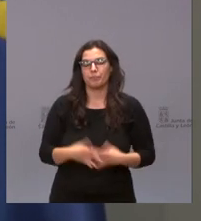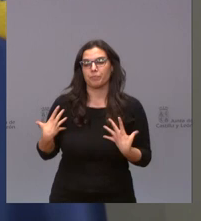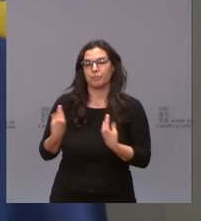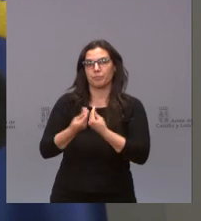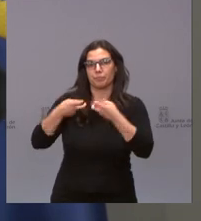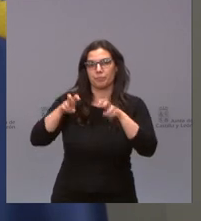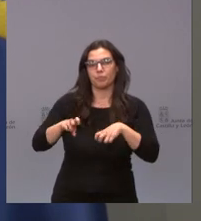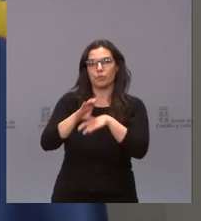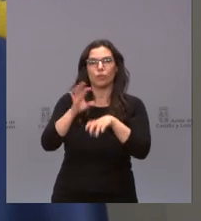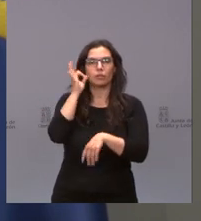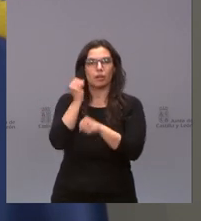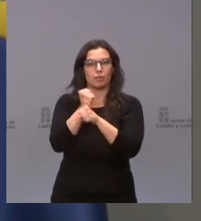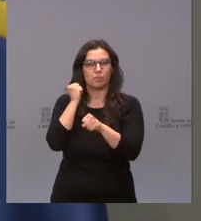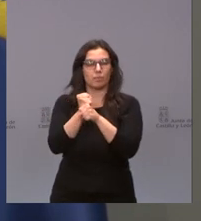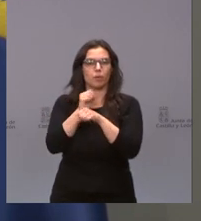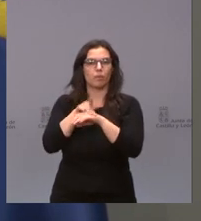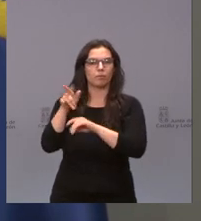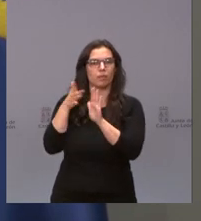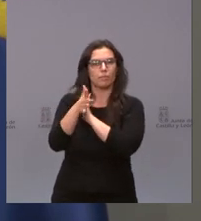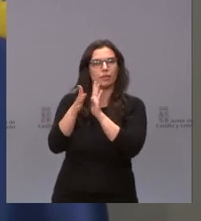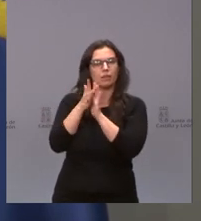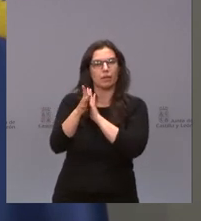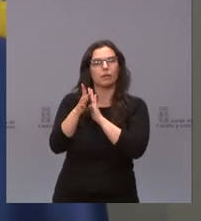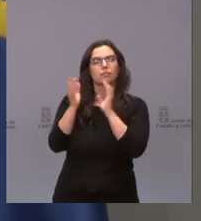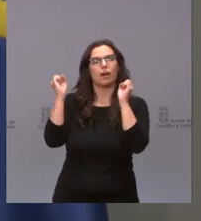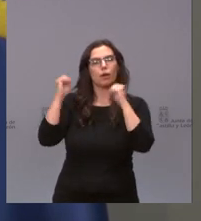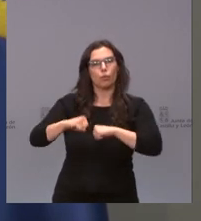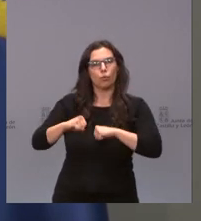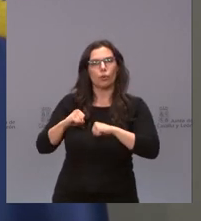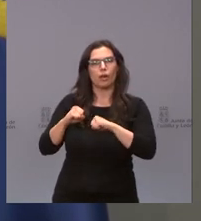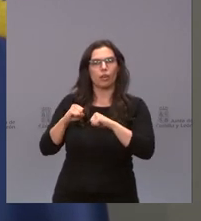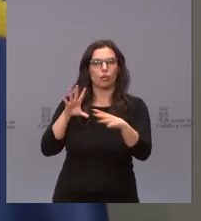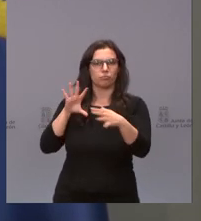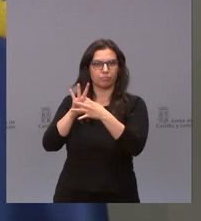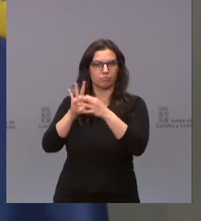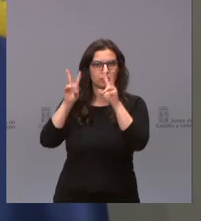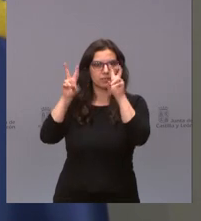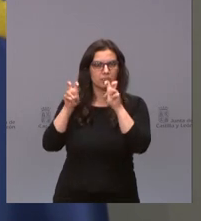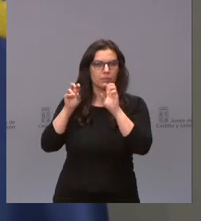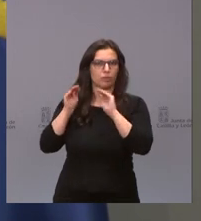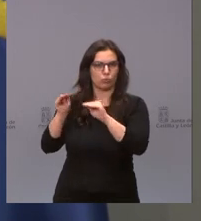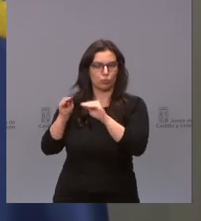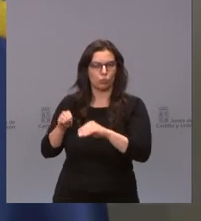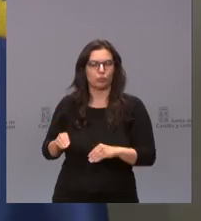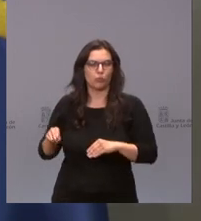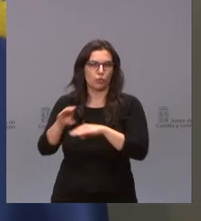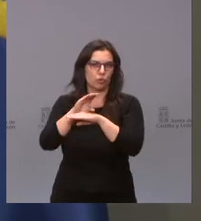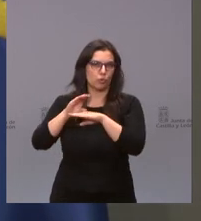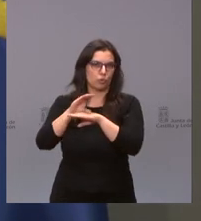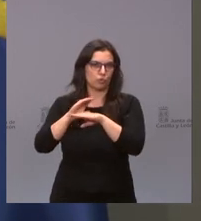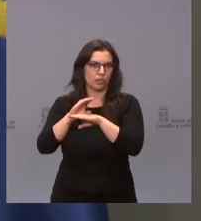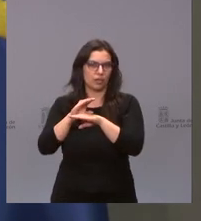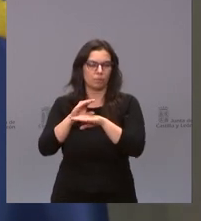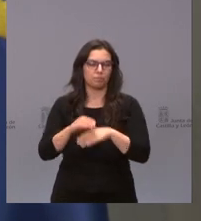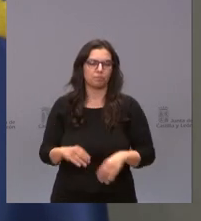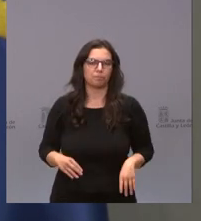la consejera de Empleo para dar cuenta también de los acuerdos que corresponden a su consejería en